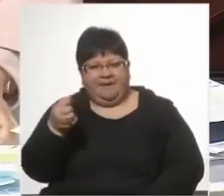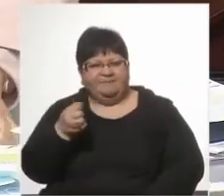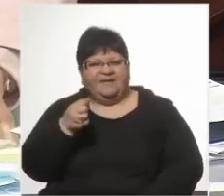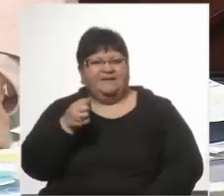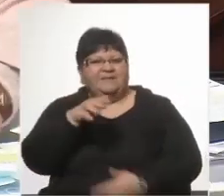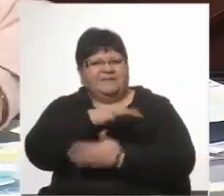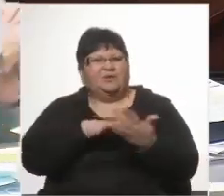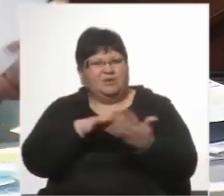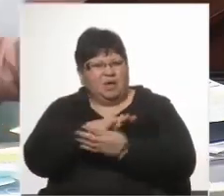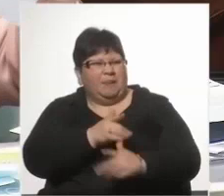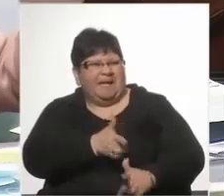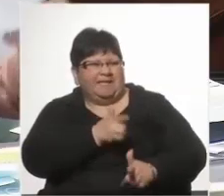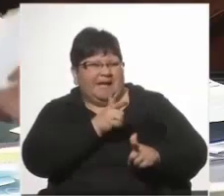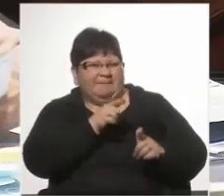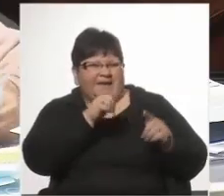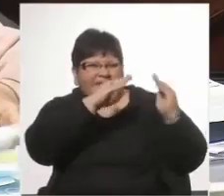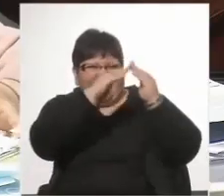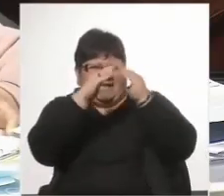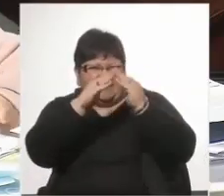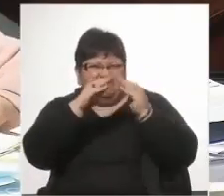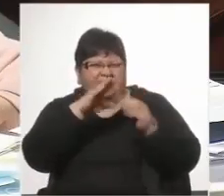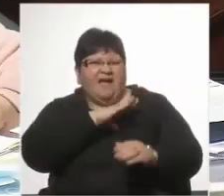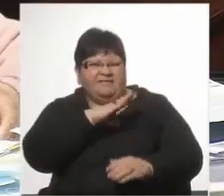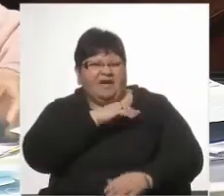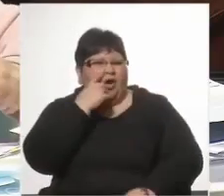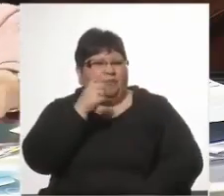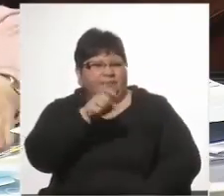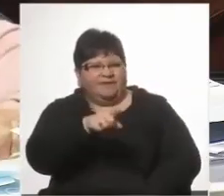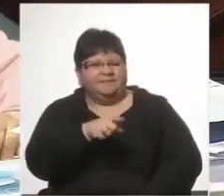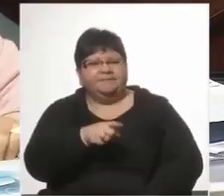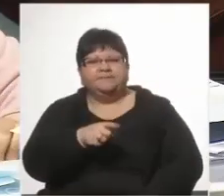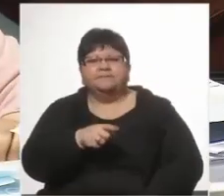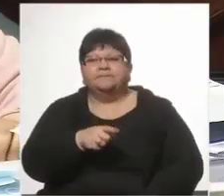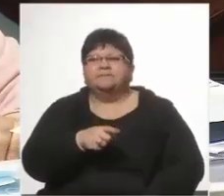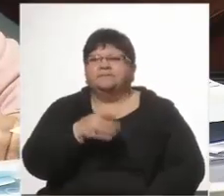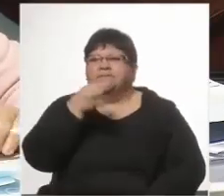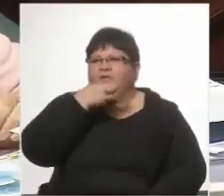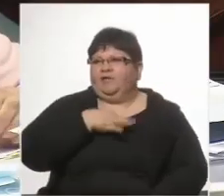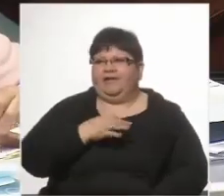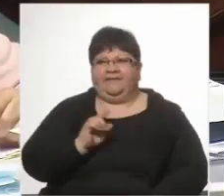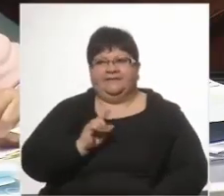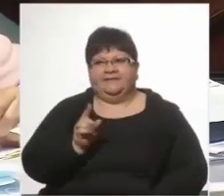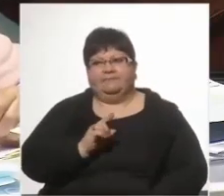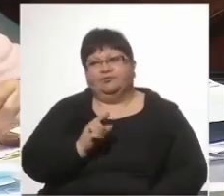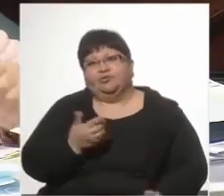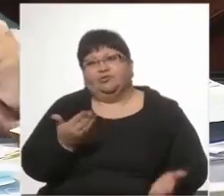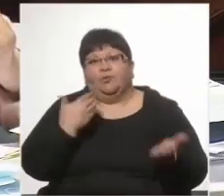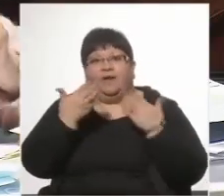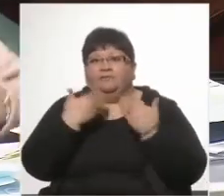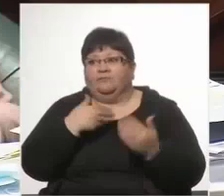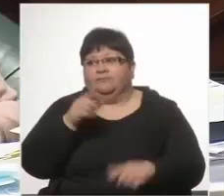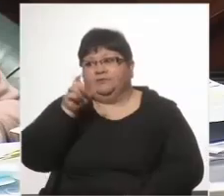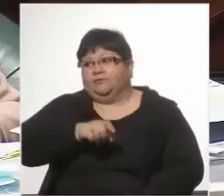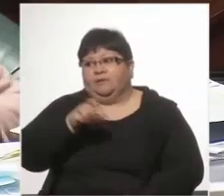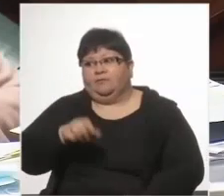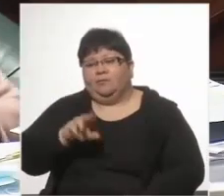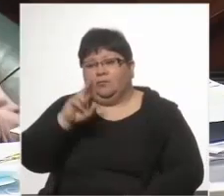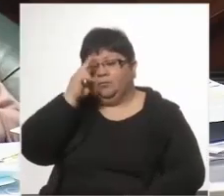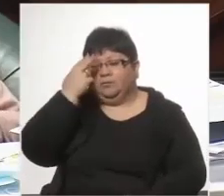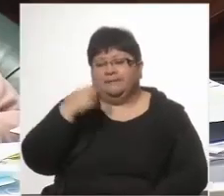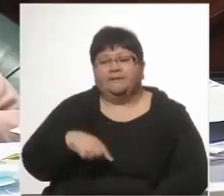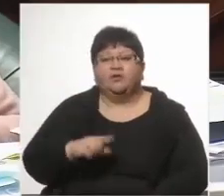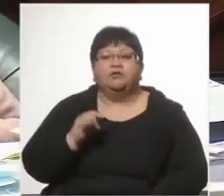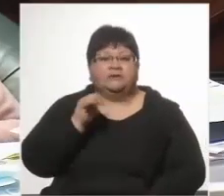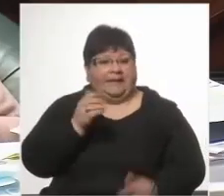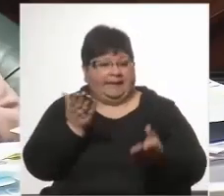me contestaron, y Menéndez me dijo por qué, y no lo voy a decir, porque sí que yo no hablo con los muertos. En este